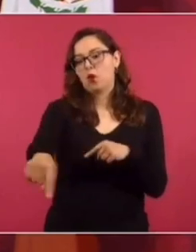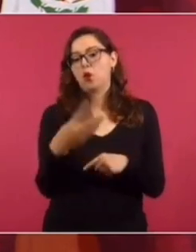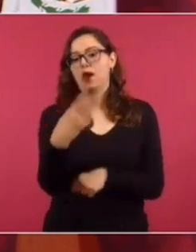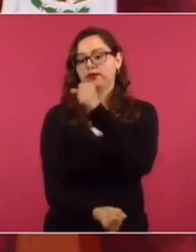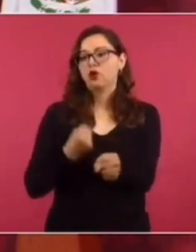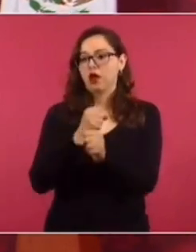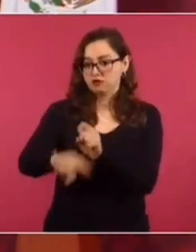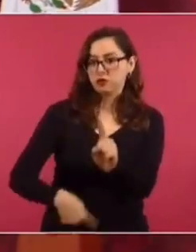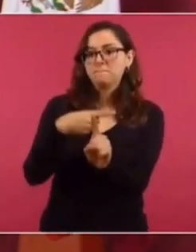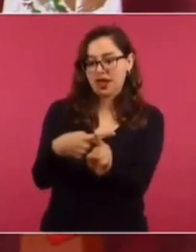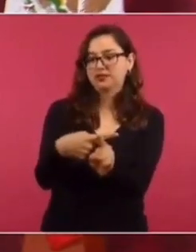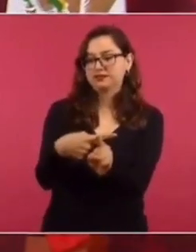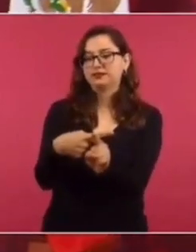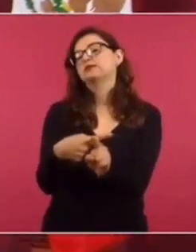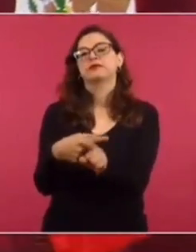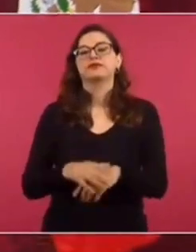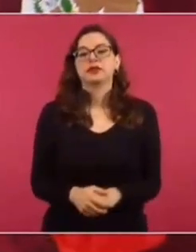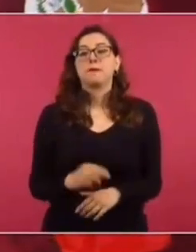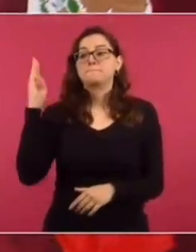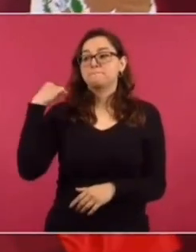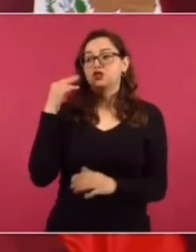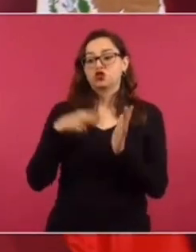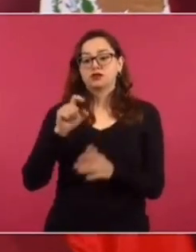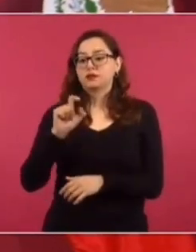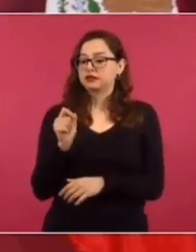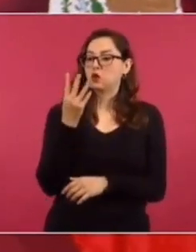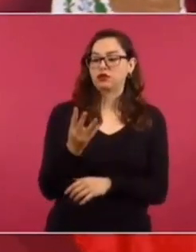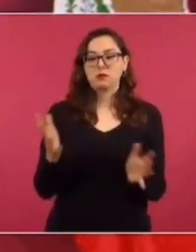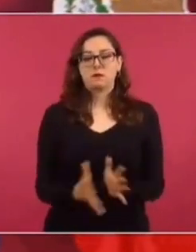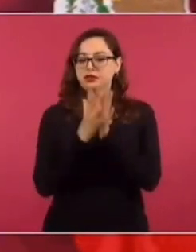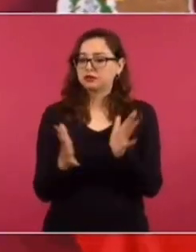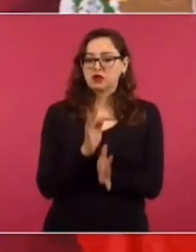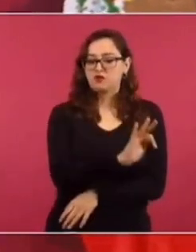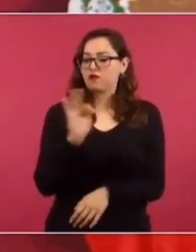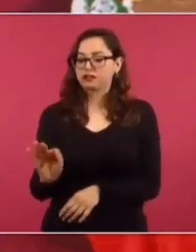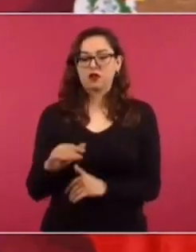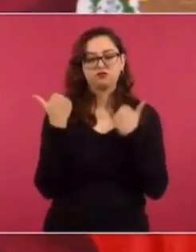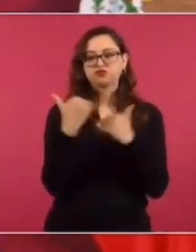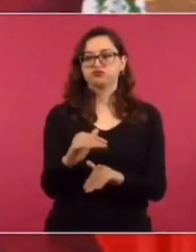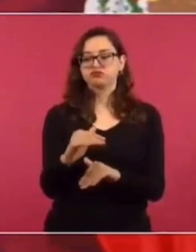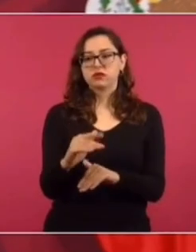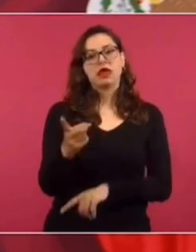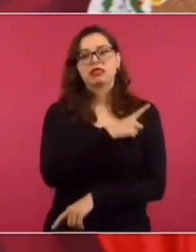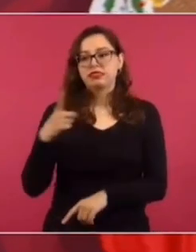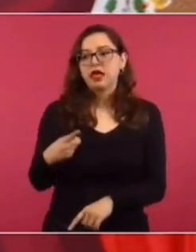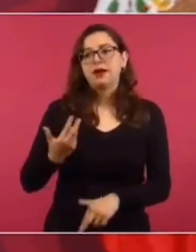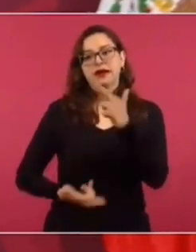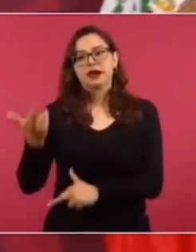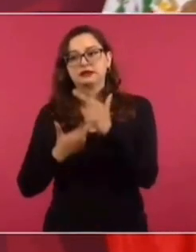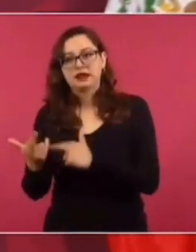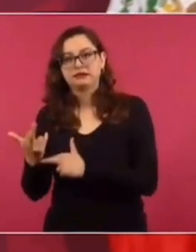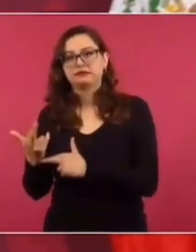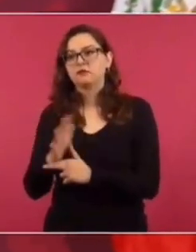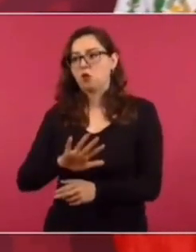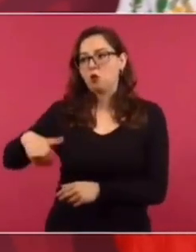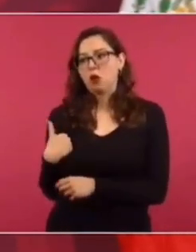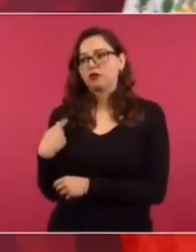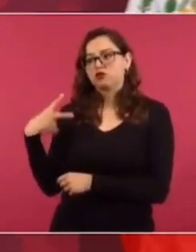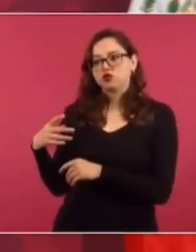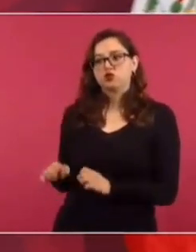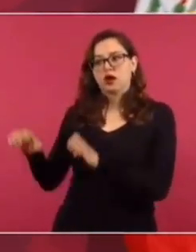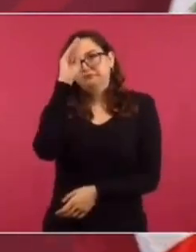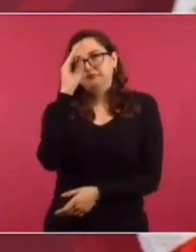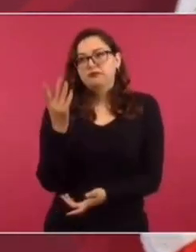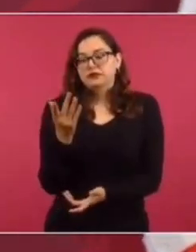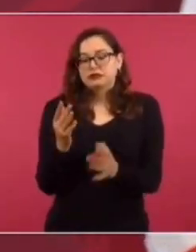participación en el 2024, en marzo, y pensamos que ayuda el que se prorrogue y que se le dé